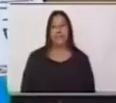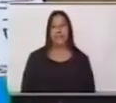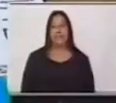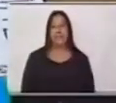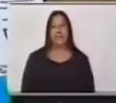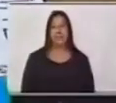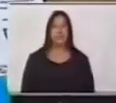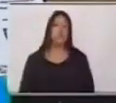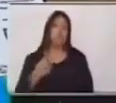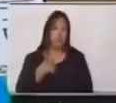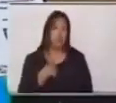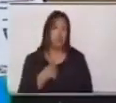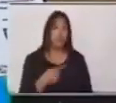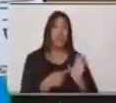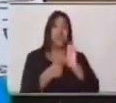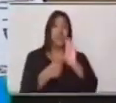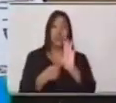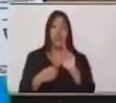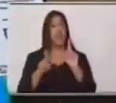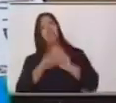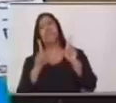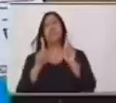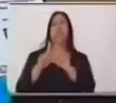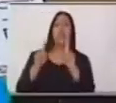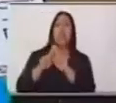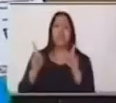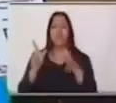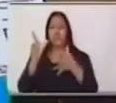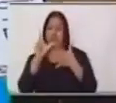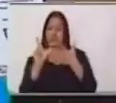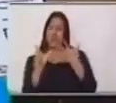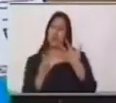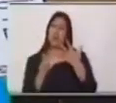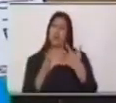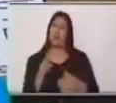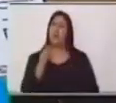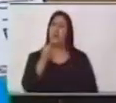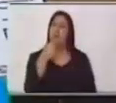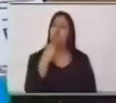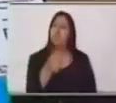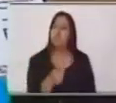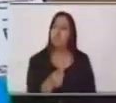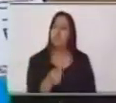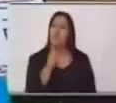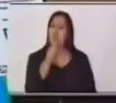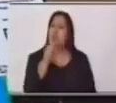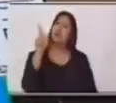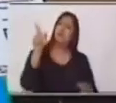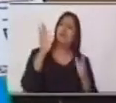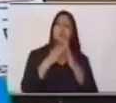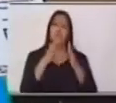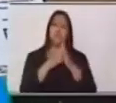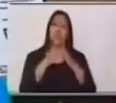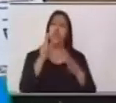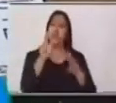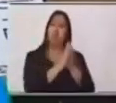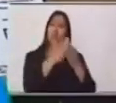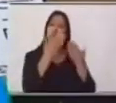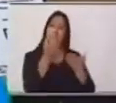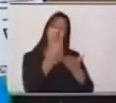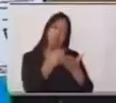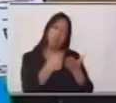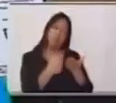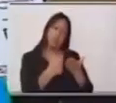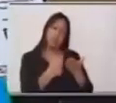Yo te mostraré diferentes características y tú dirás en casa y apuntarás en tu cuaderno si las características